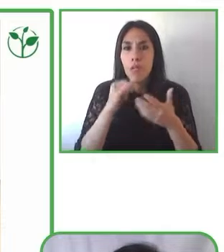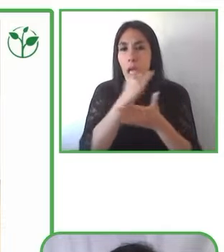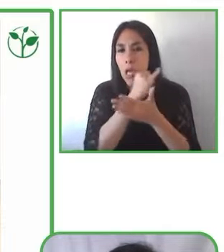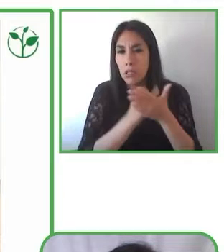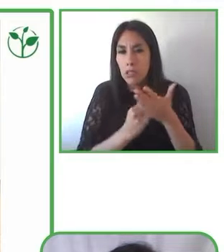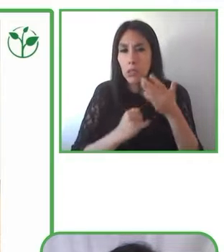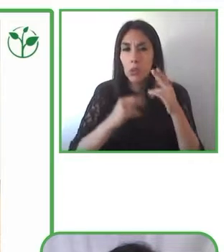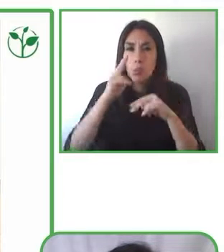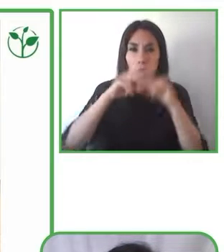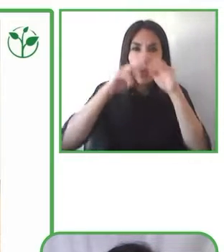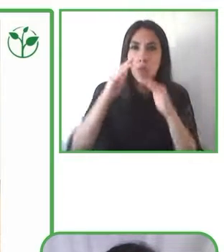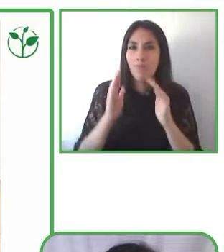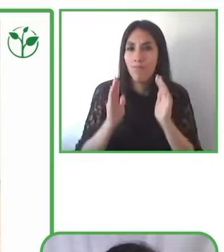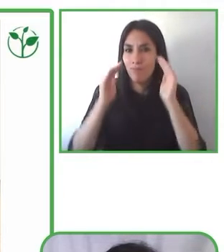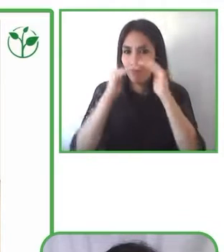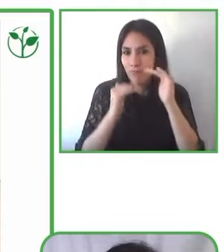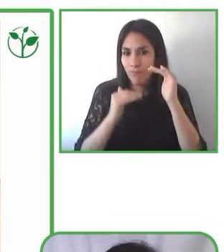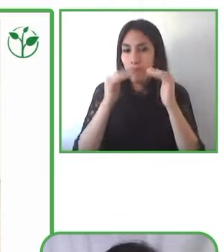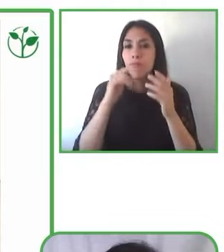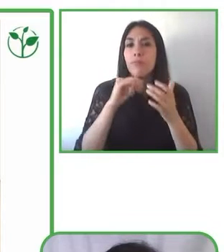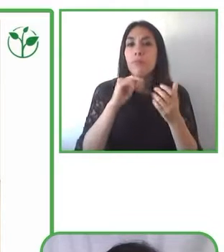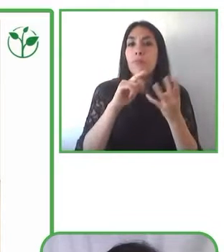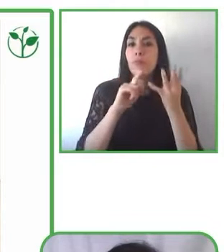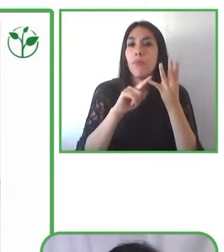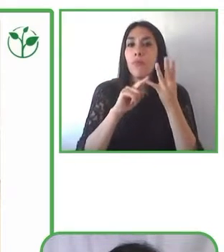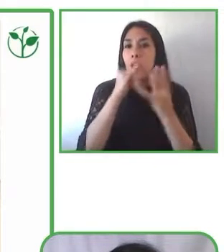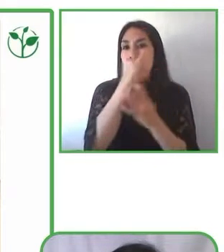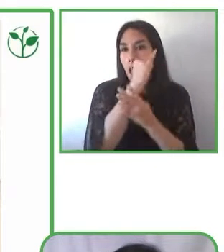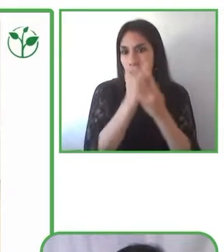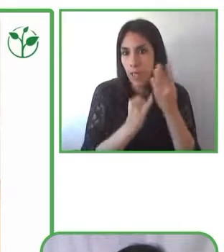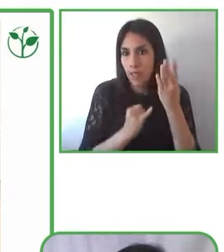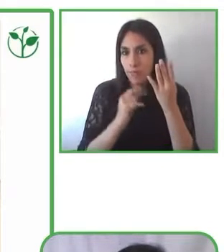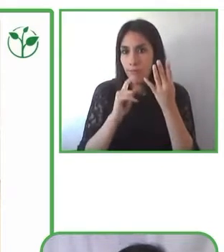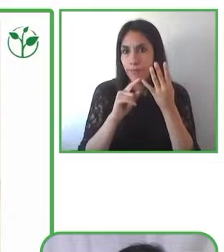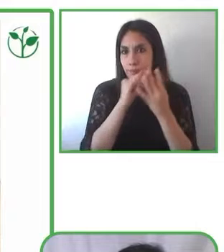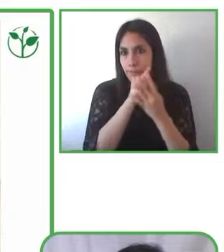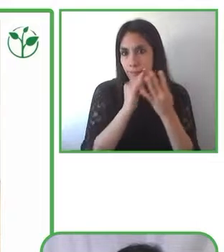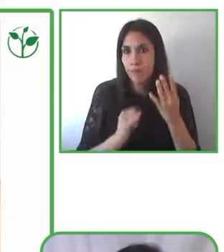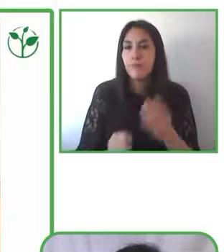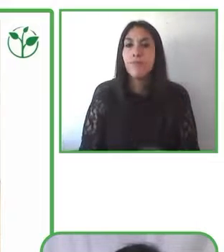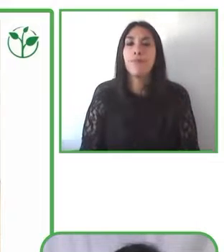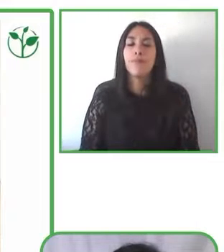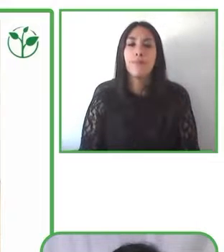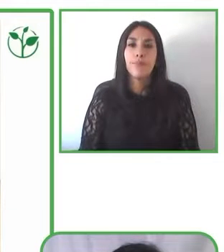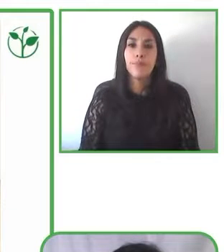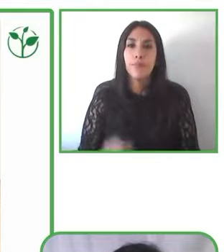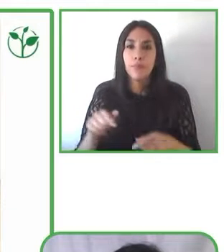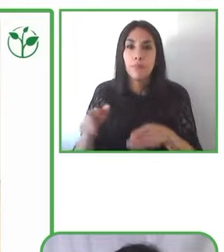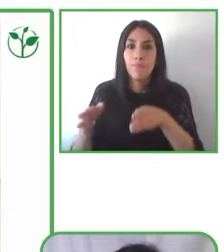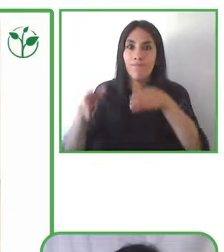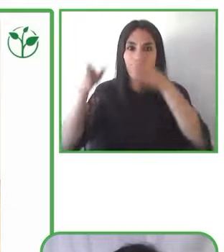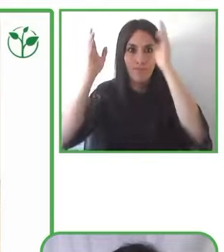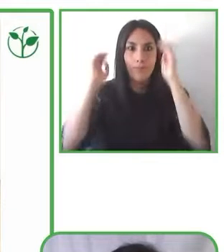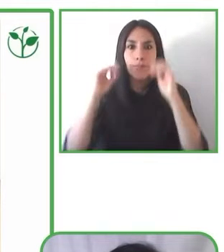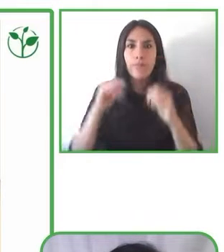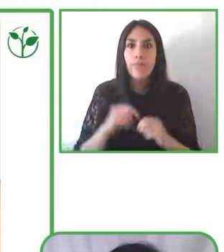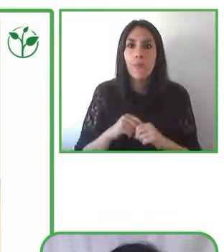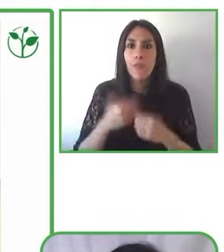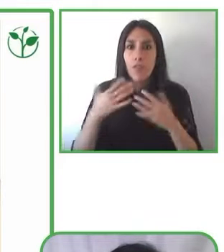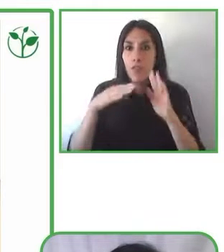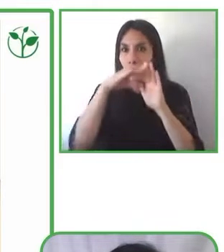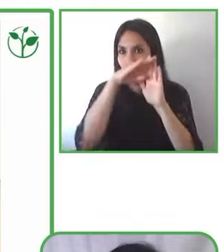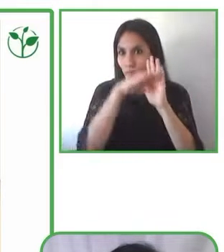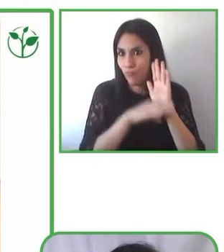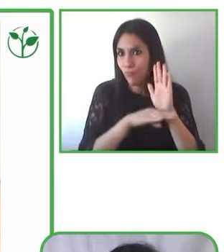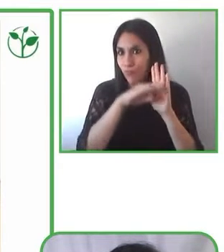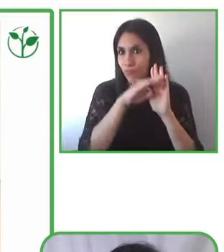hacemos análisis de edificios ya construidos con el propósito de que se puedan modificar y adaptar